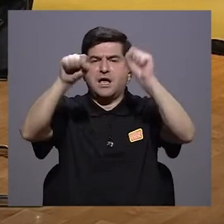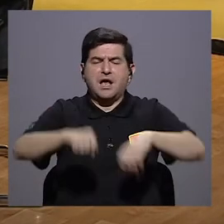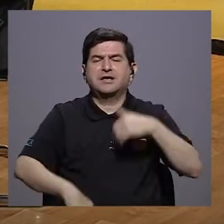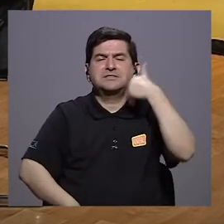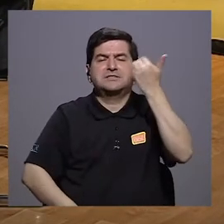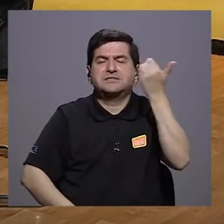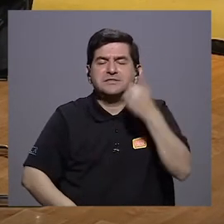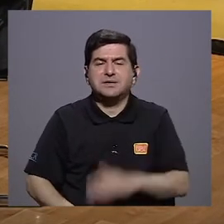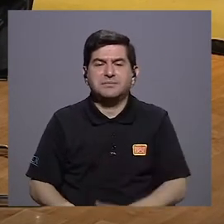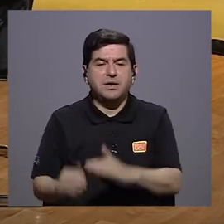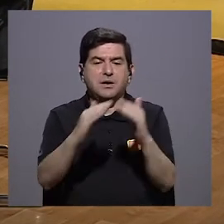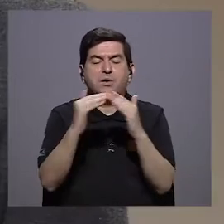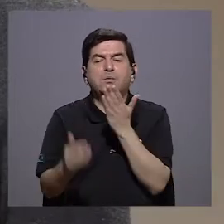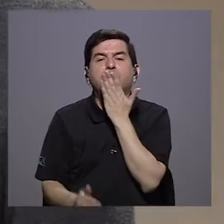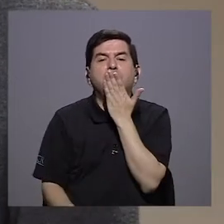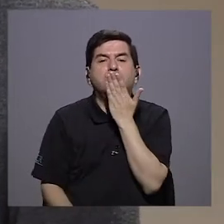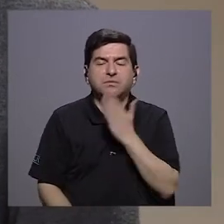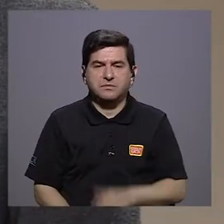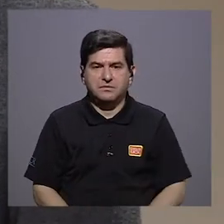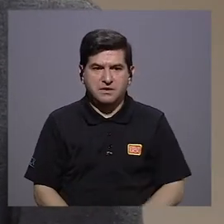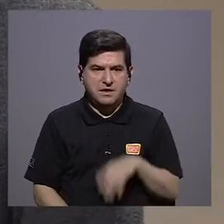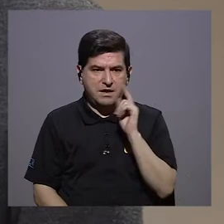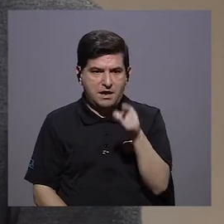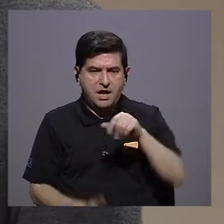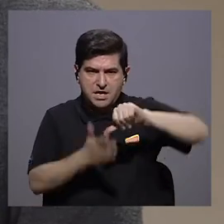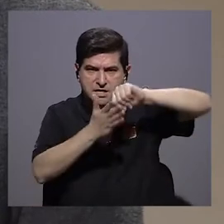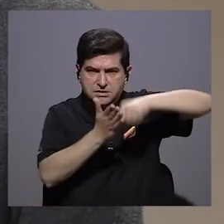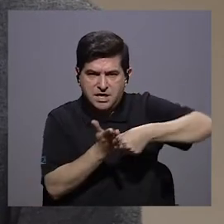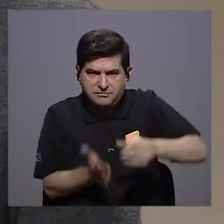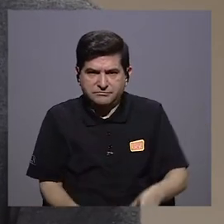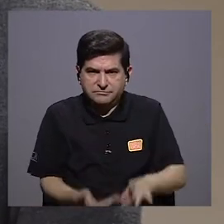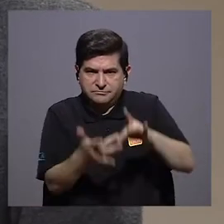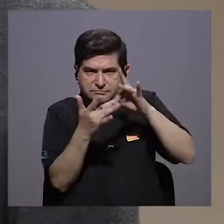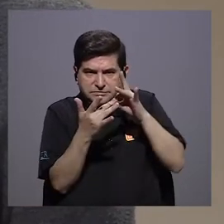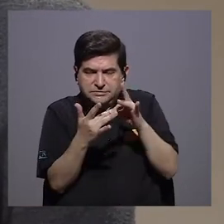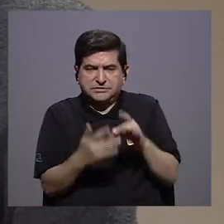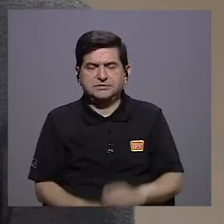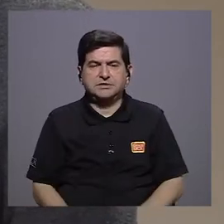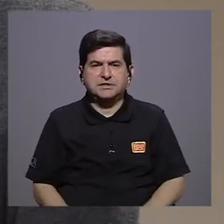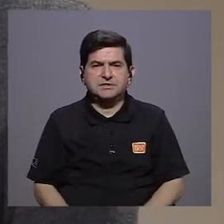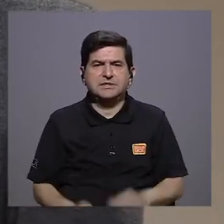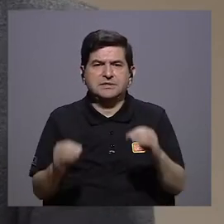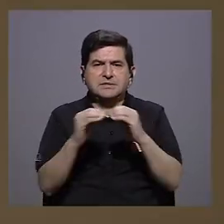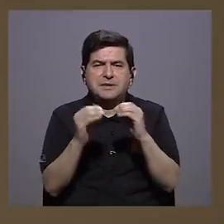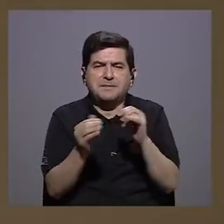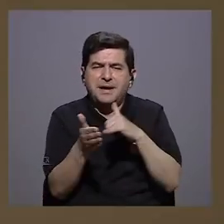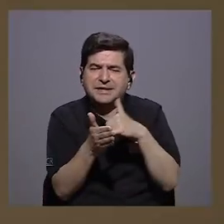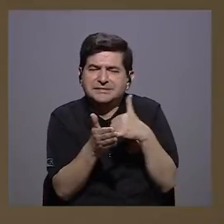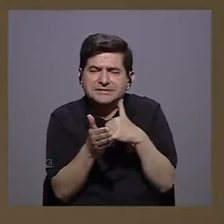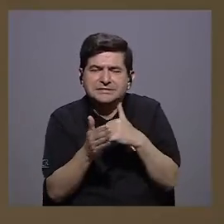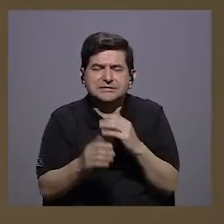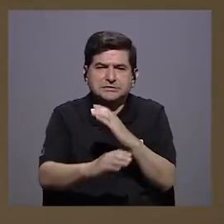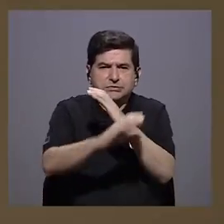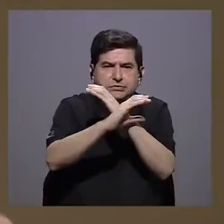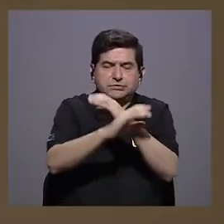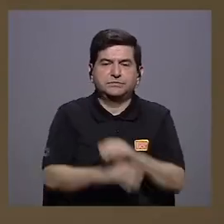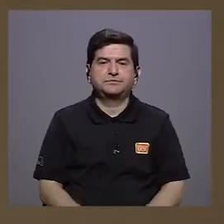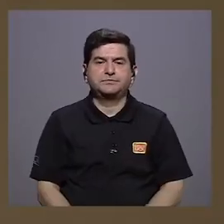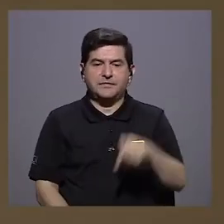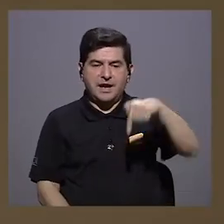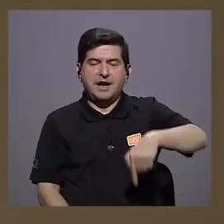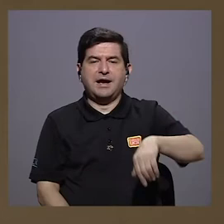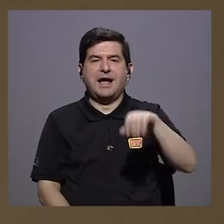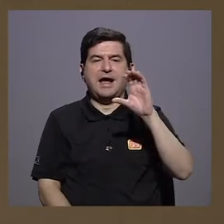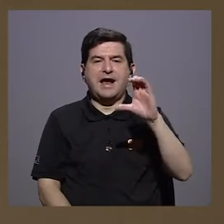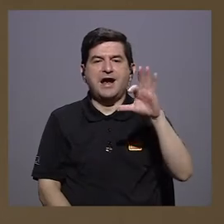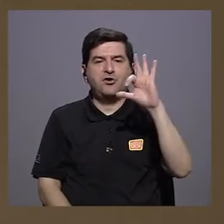fácilmente como poblaciones indígenas. Hay que hacer esa énfasis especial en cuidar de los más vulnerables. Estamos con